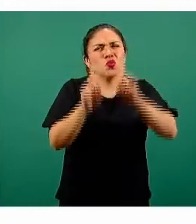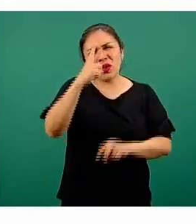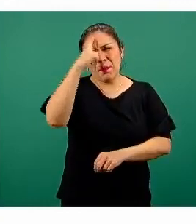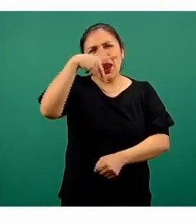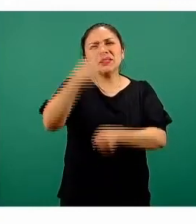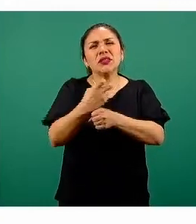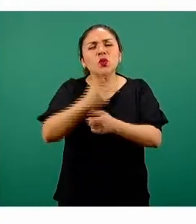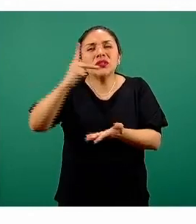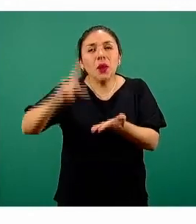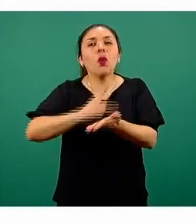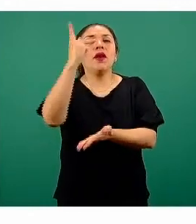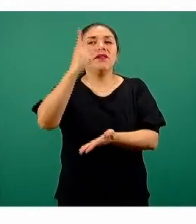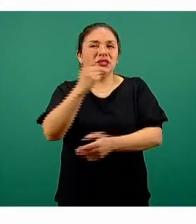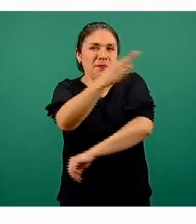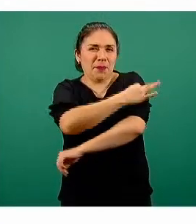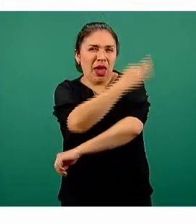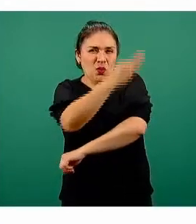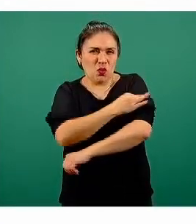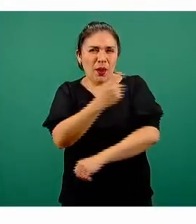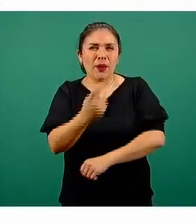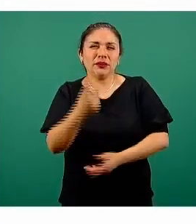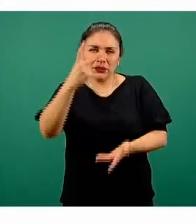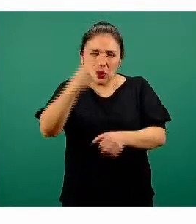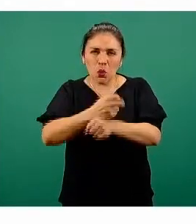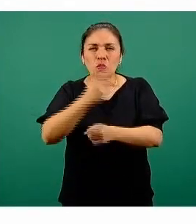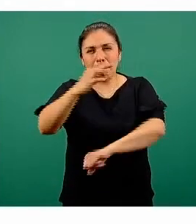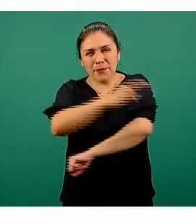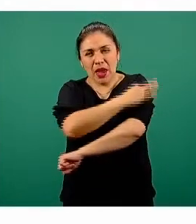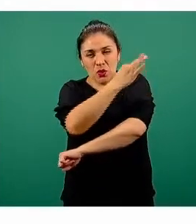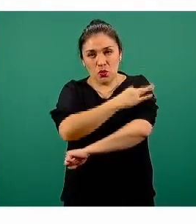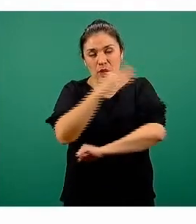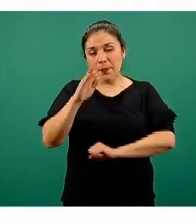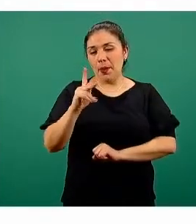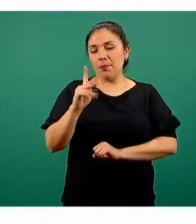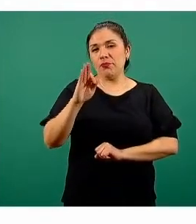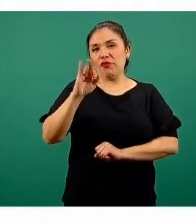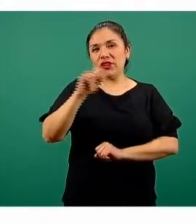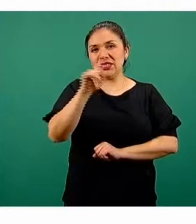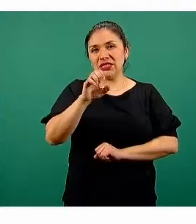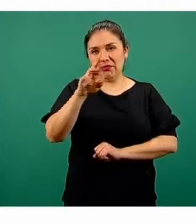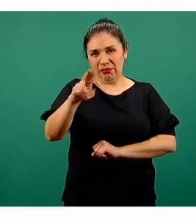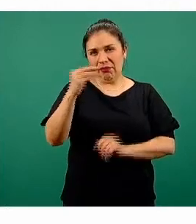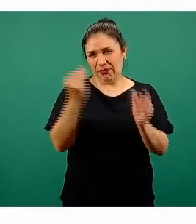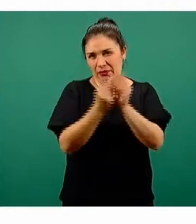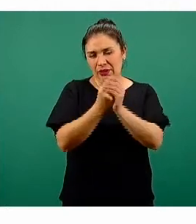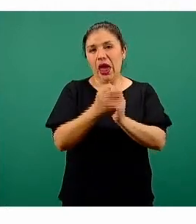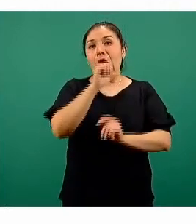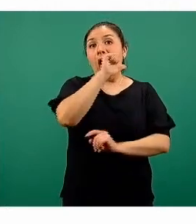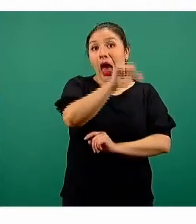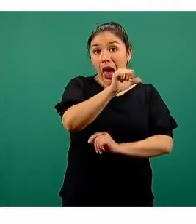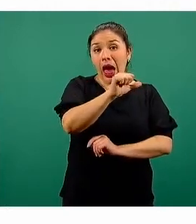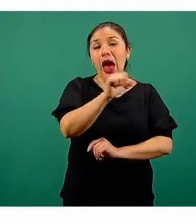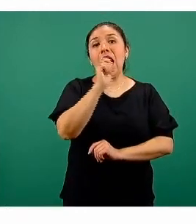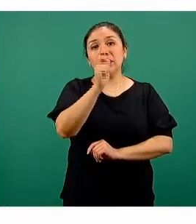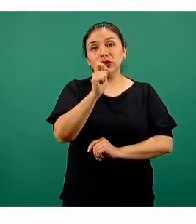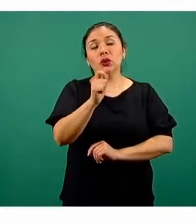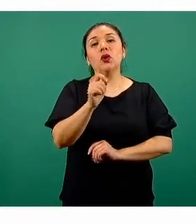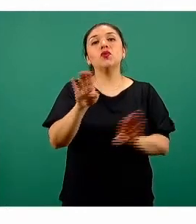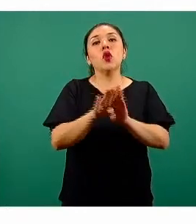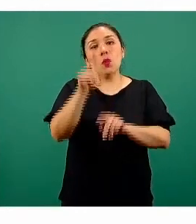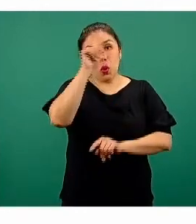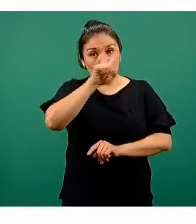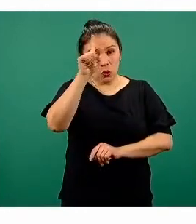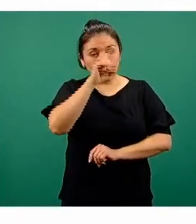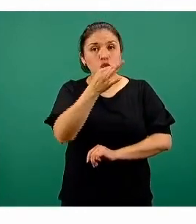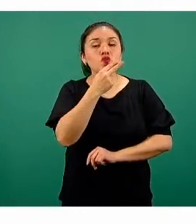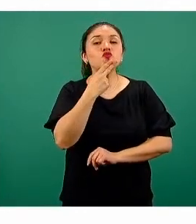esquemas, segunda dosis, perdón, del esquema. El esquema de la vacuna de Pfizer le llamamos esquema a la recomendación de uso y